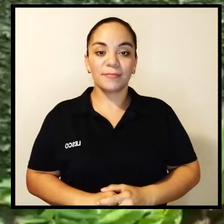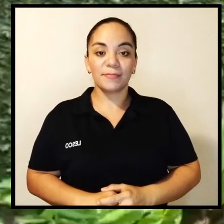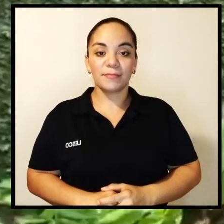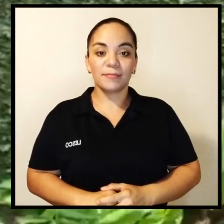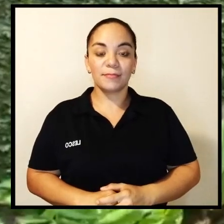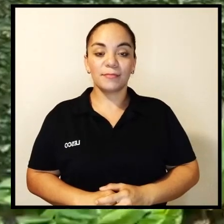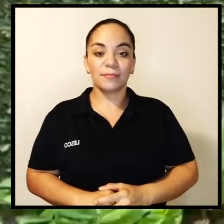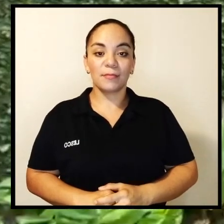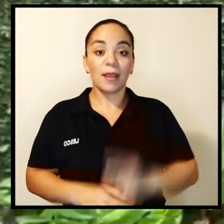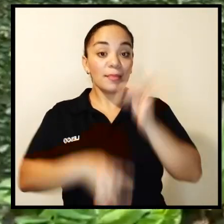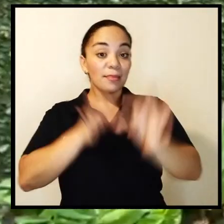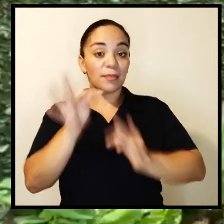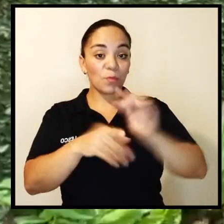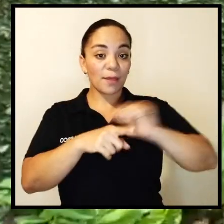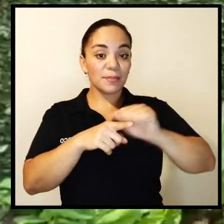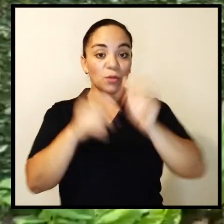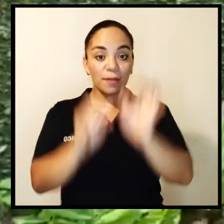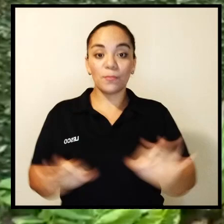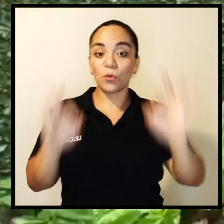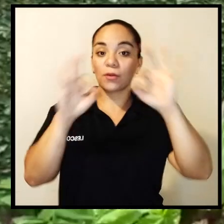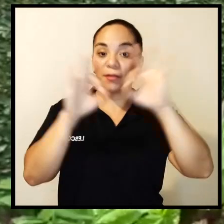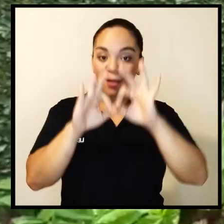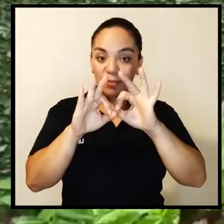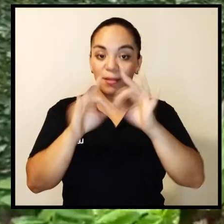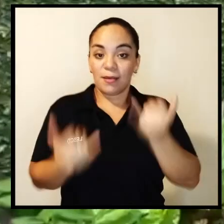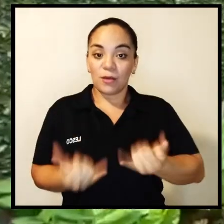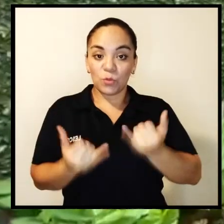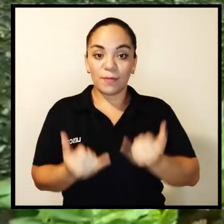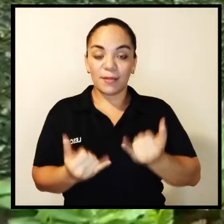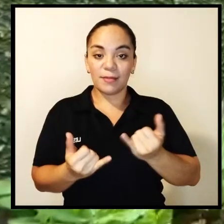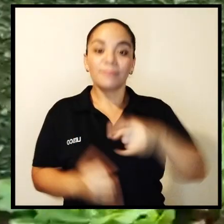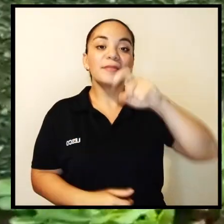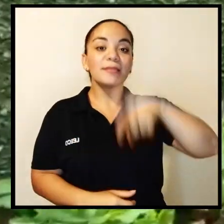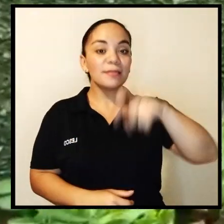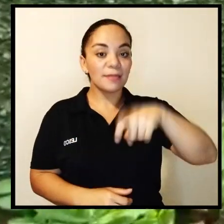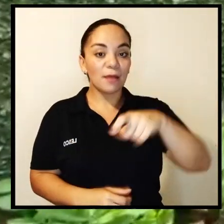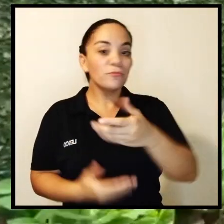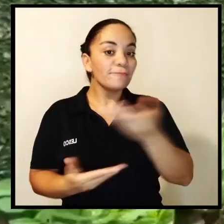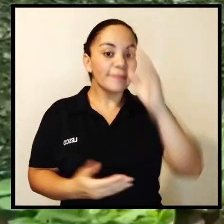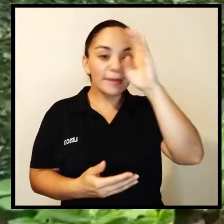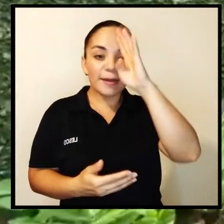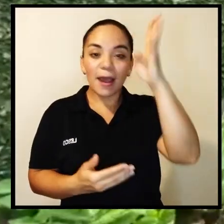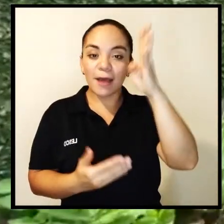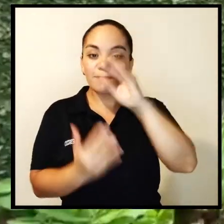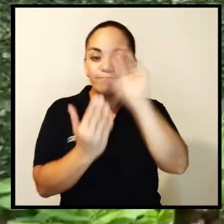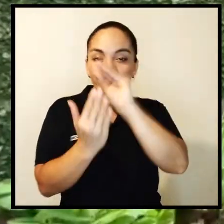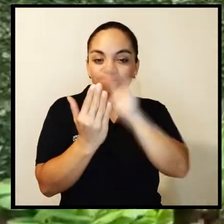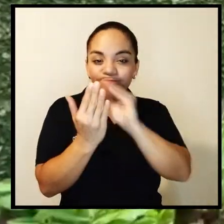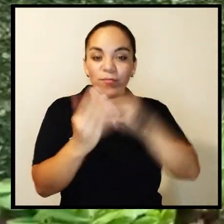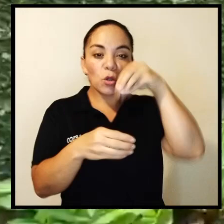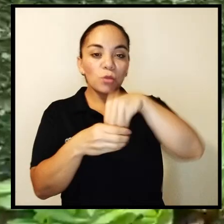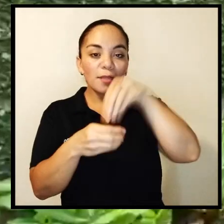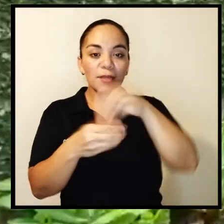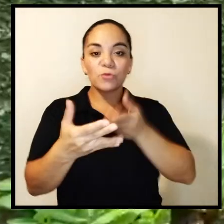Este tipo de capacitación es importante, sobre todo hoy en día, que requerimos de crear y producir contenidos